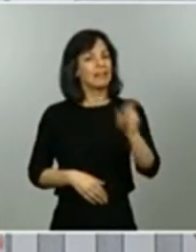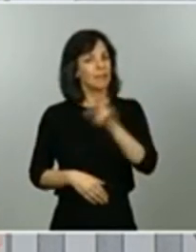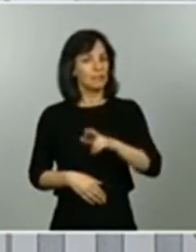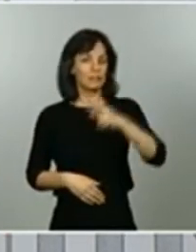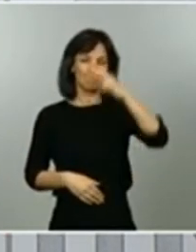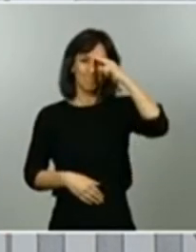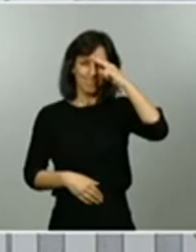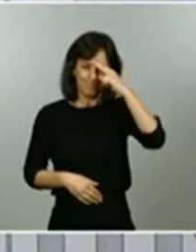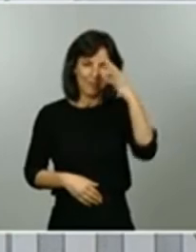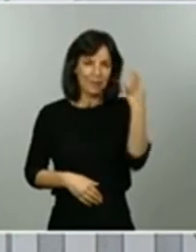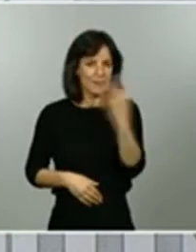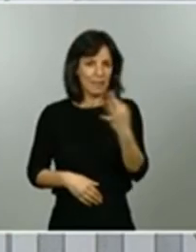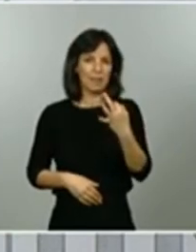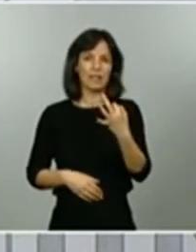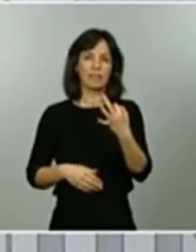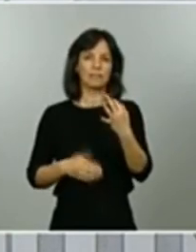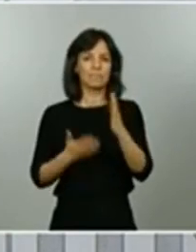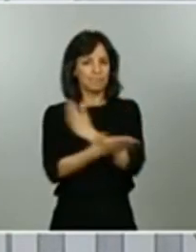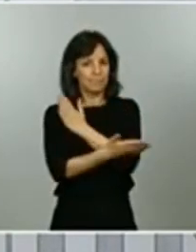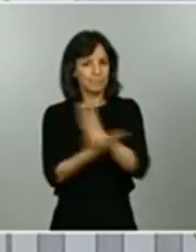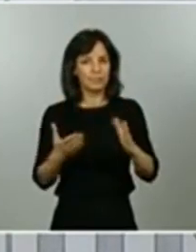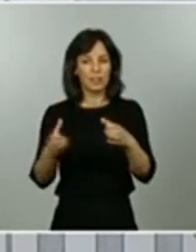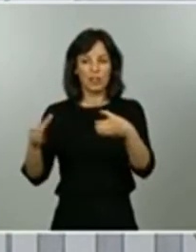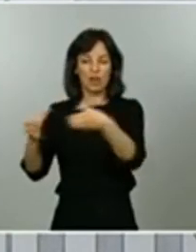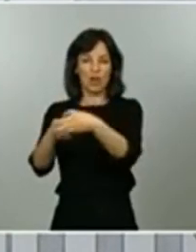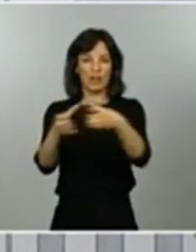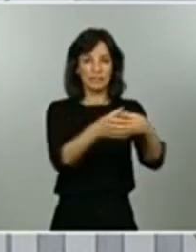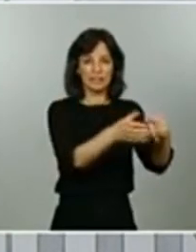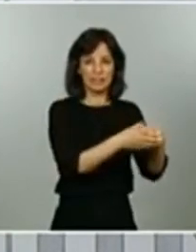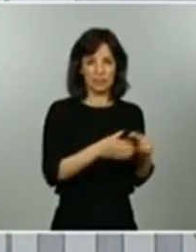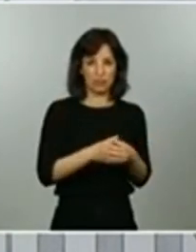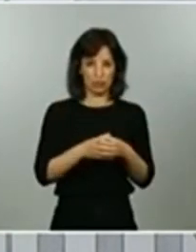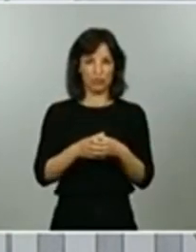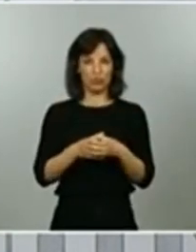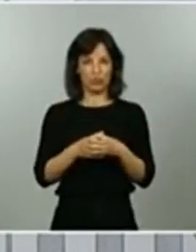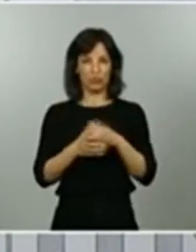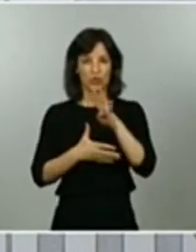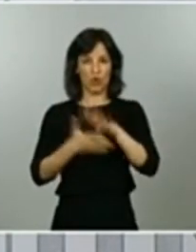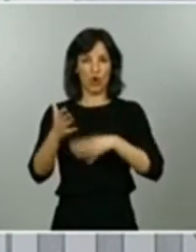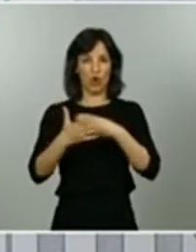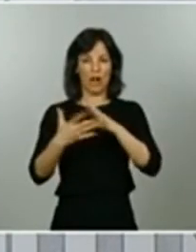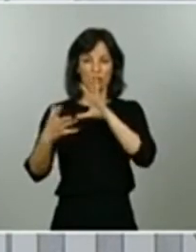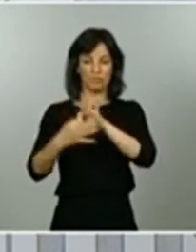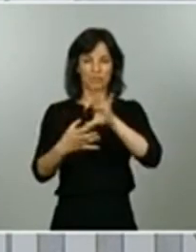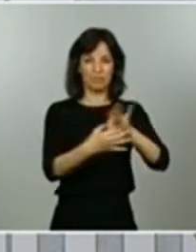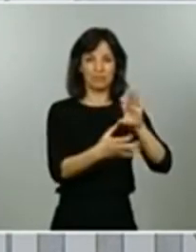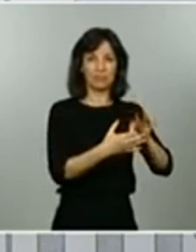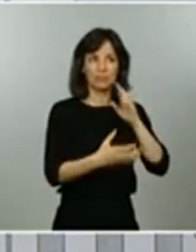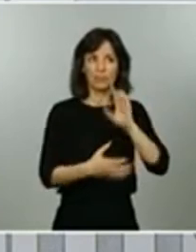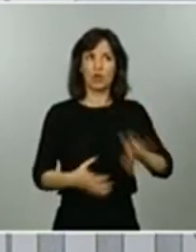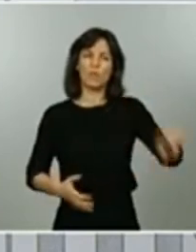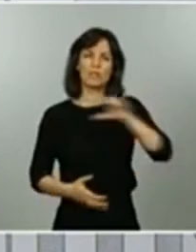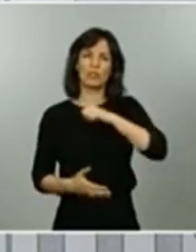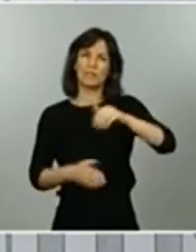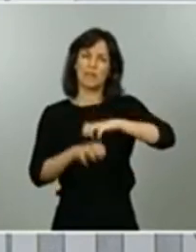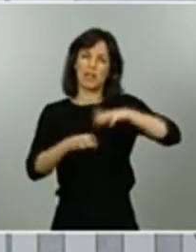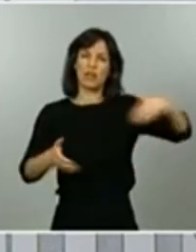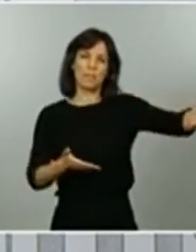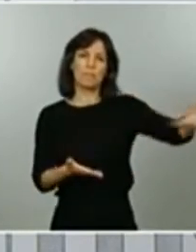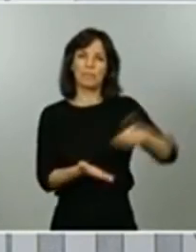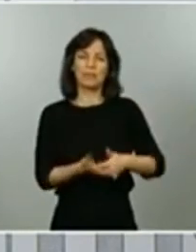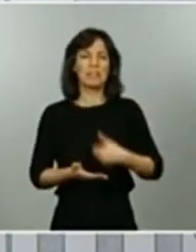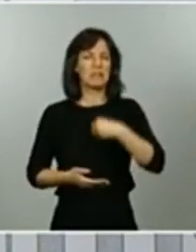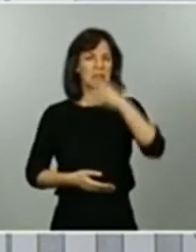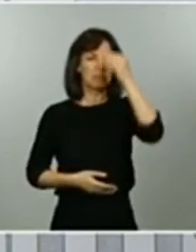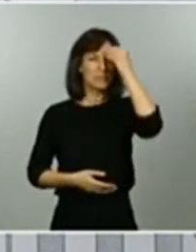la distinción entre distintos colectivos que figuran en las franjas horarias que también fue una petición muy mayoritaria de las comunidades autónomas y se da un margen me parece que es de dos horas para mover